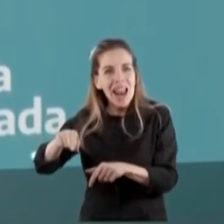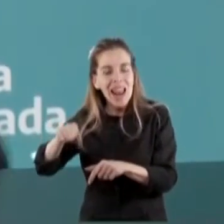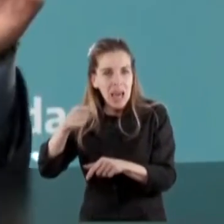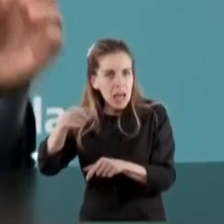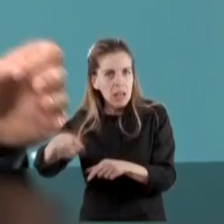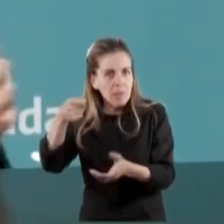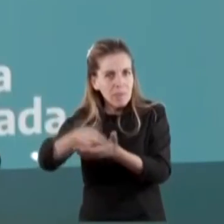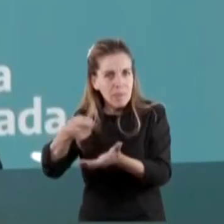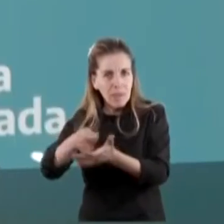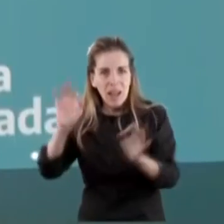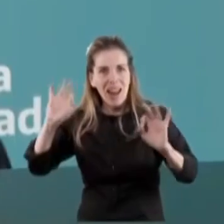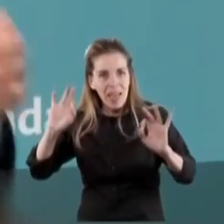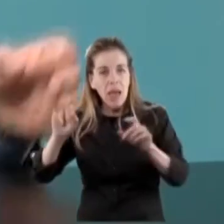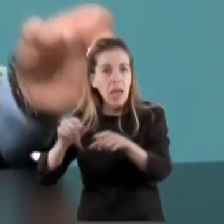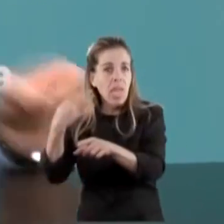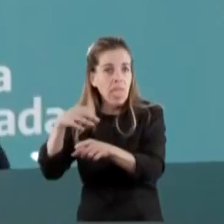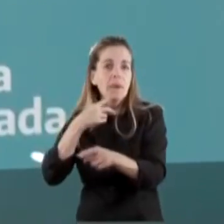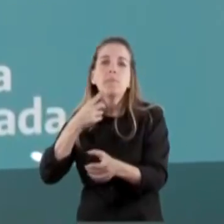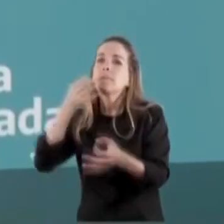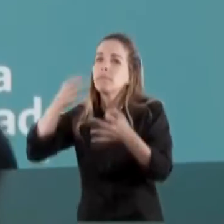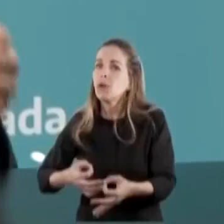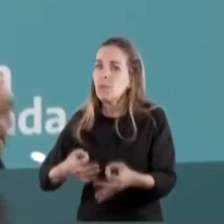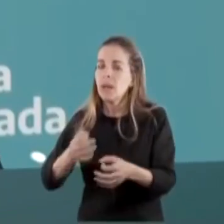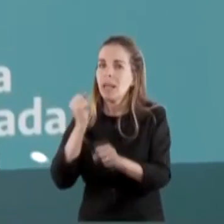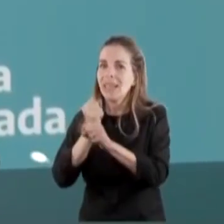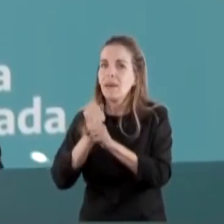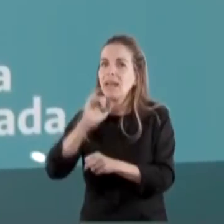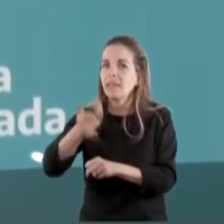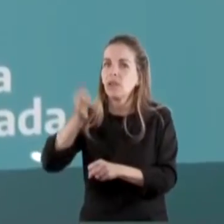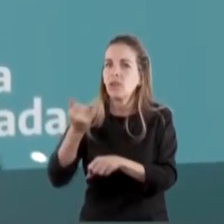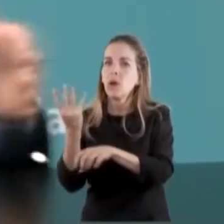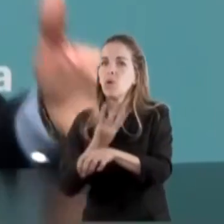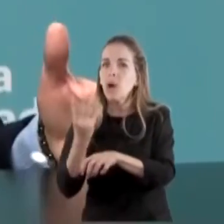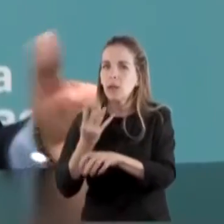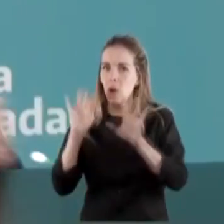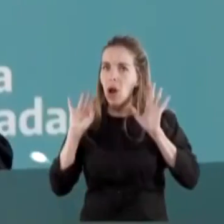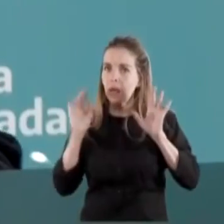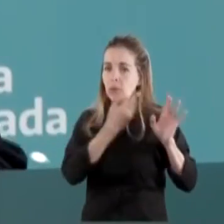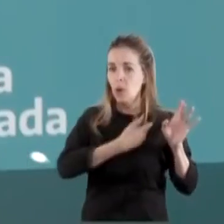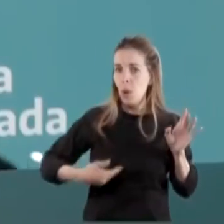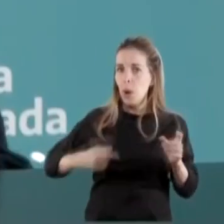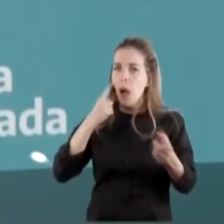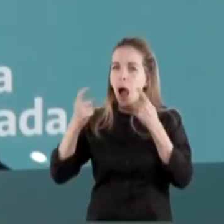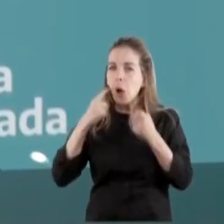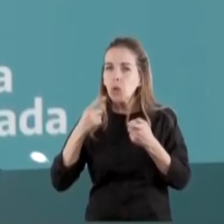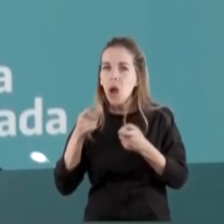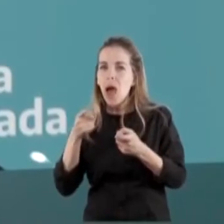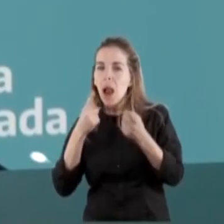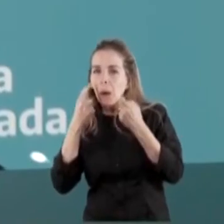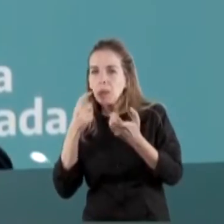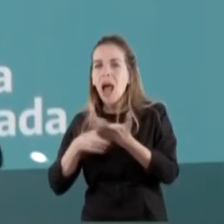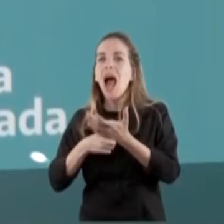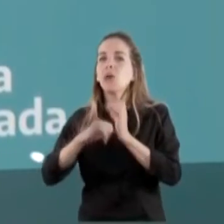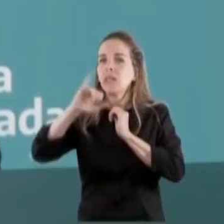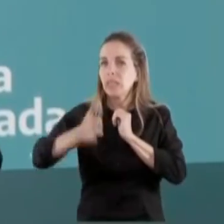no están obligados, tienen que cumplir con el plan de trabajo de 4 horas, eso también lo vamos a garantizar, eso también en conjunto lo vamos